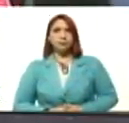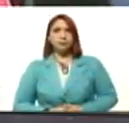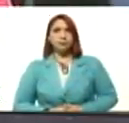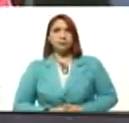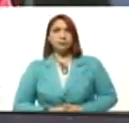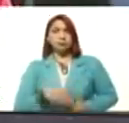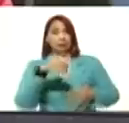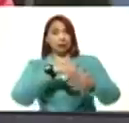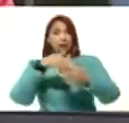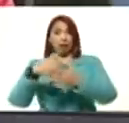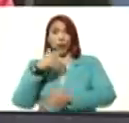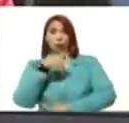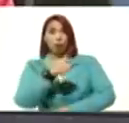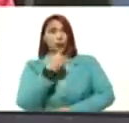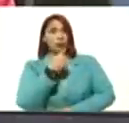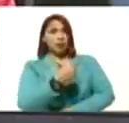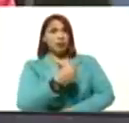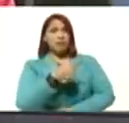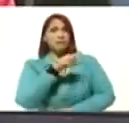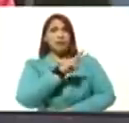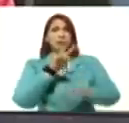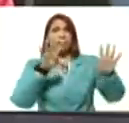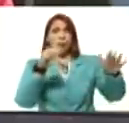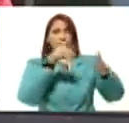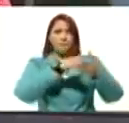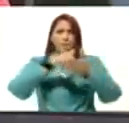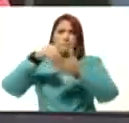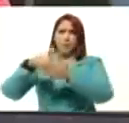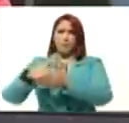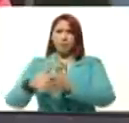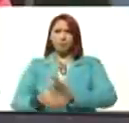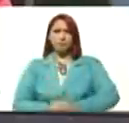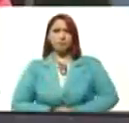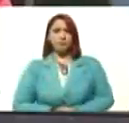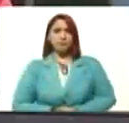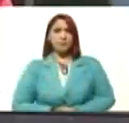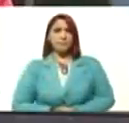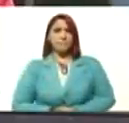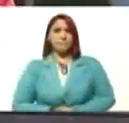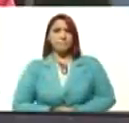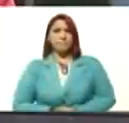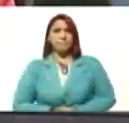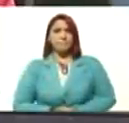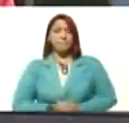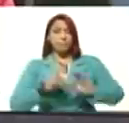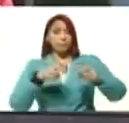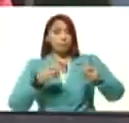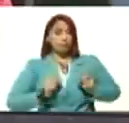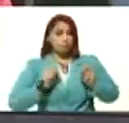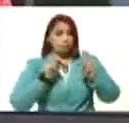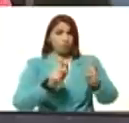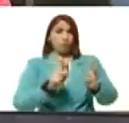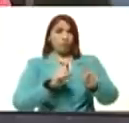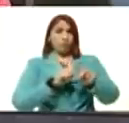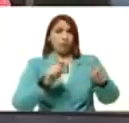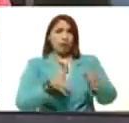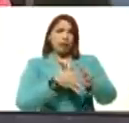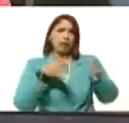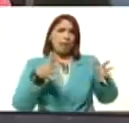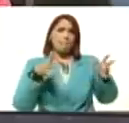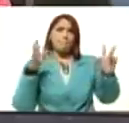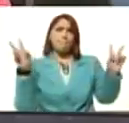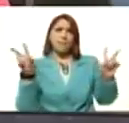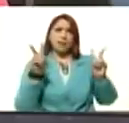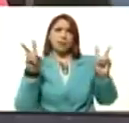elección, como usted dice, la número 29, 29, y es una nueva oportunidad para una gran victoria